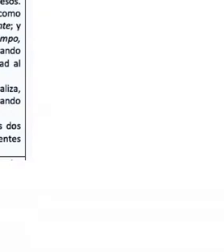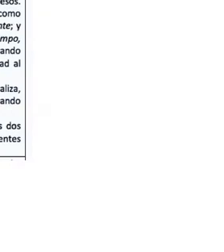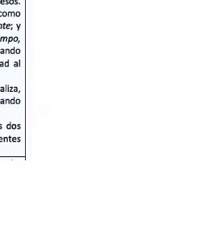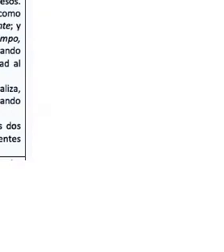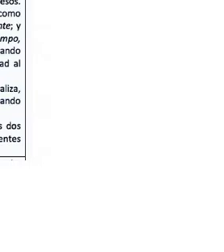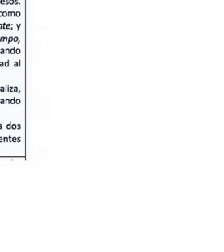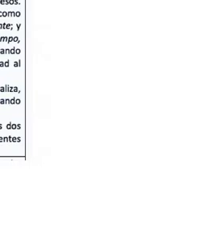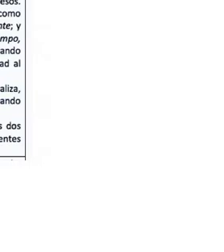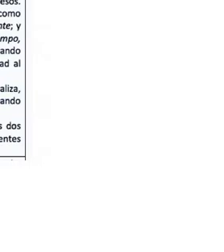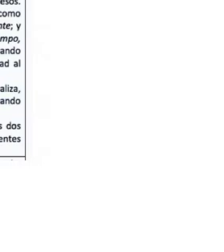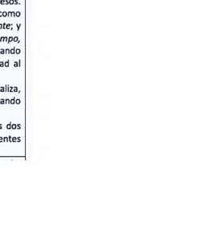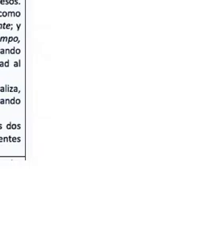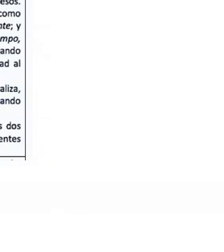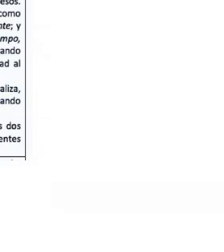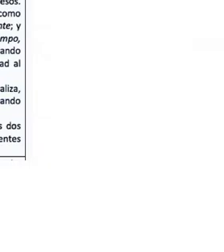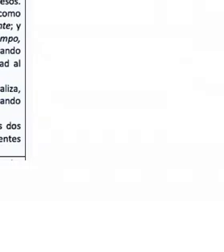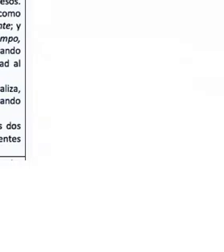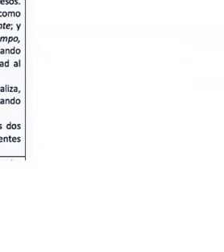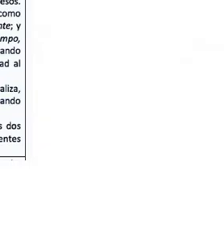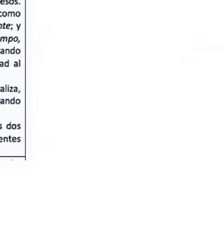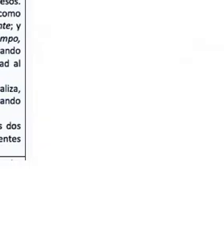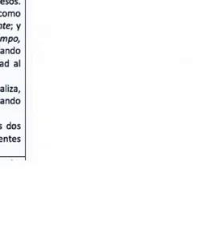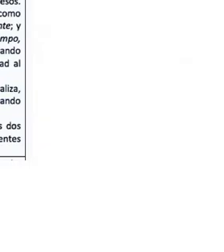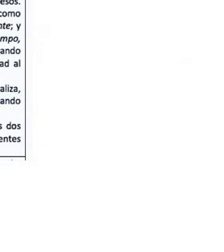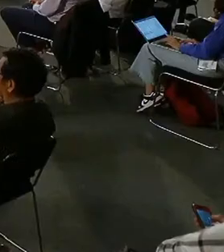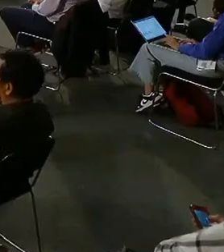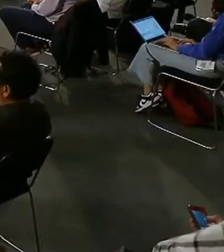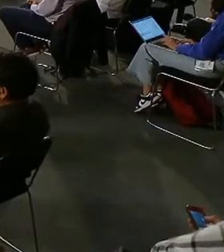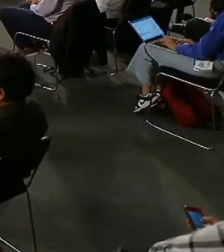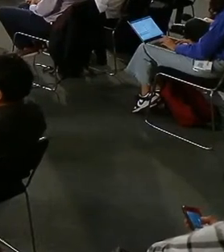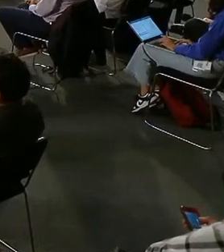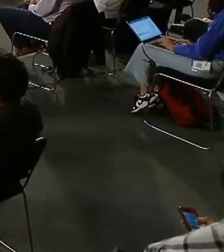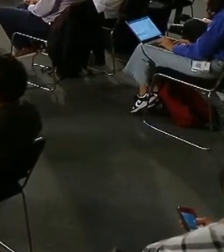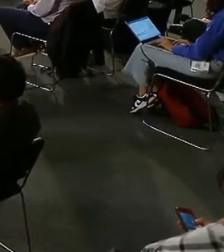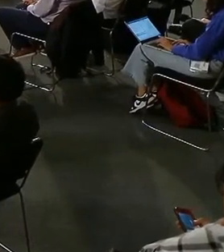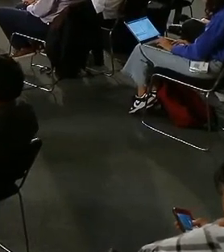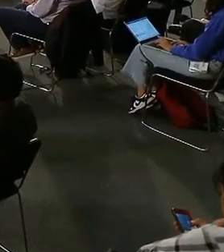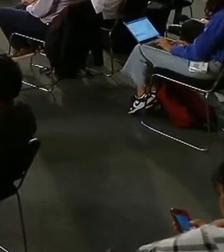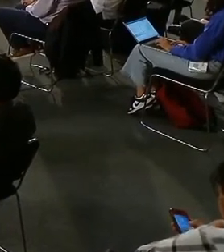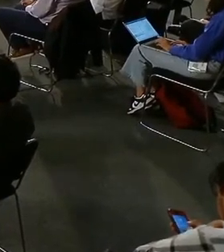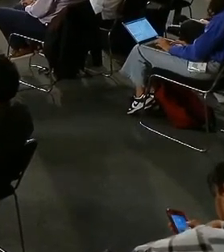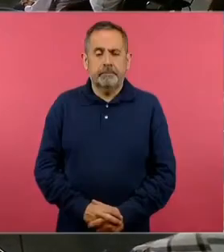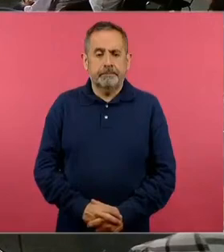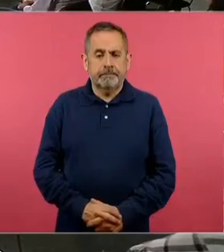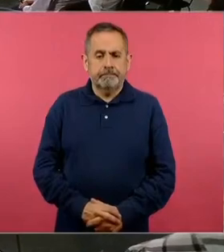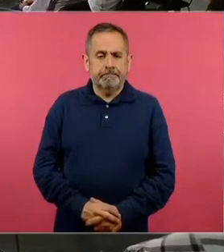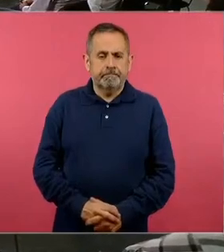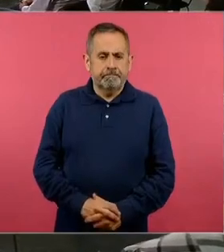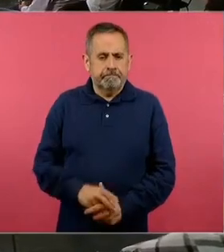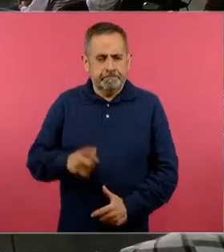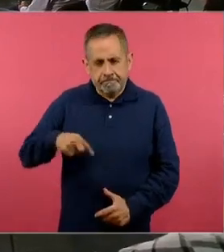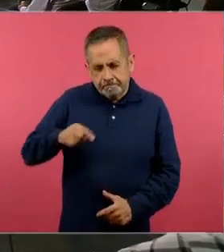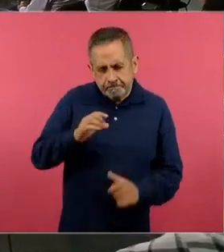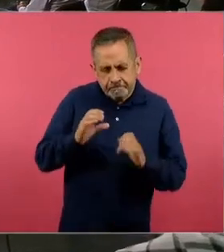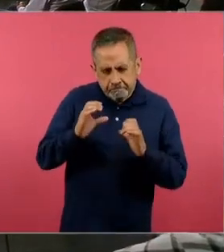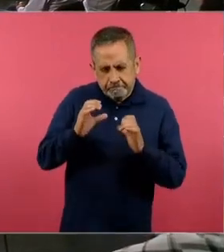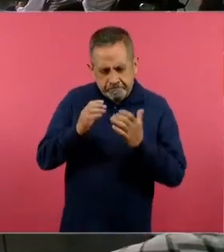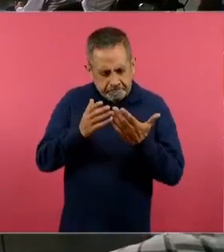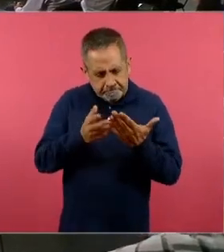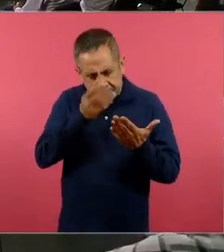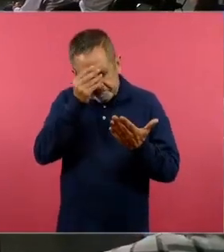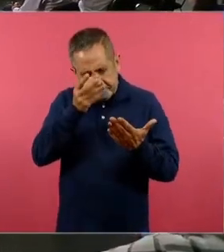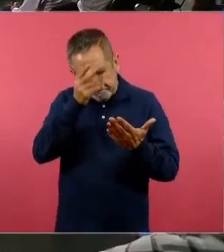en el aprendizaje con tercero, de acuerdo justo a la edad, al desarrollo, aunque con mucho cautela, porque también